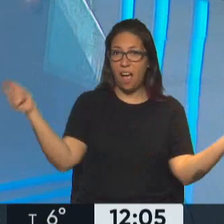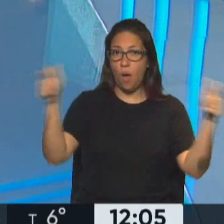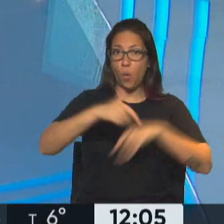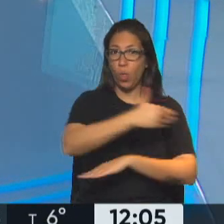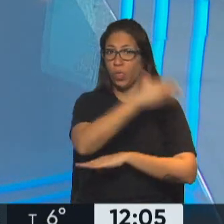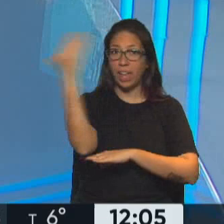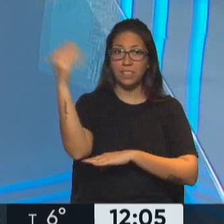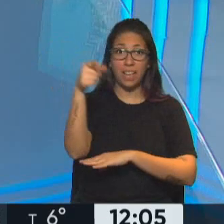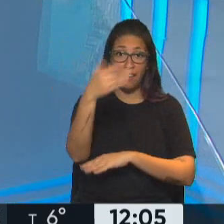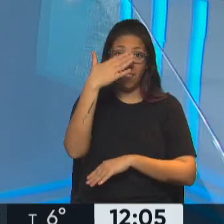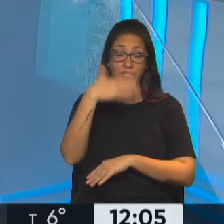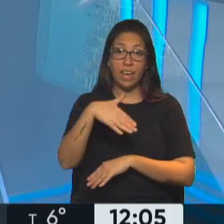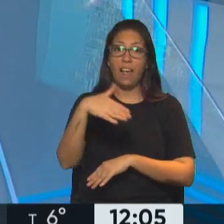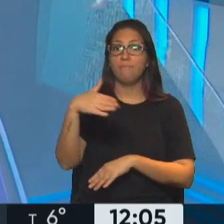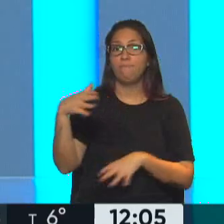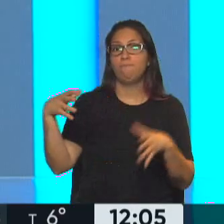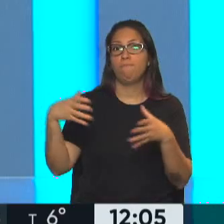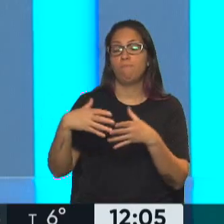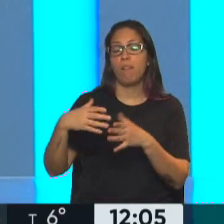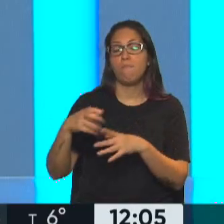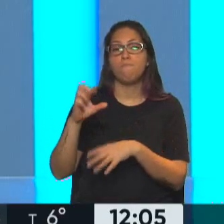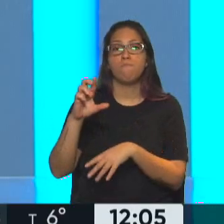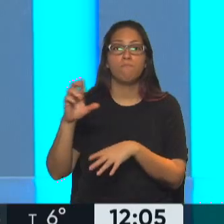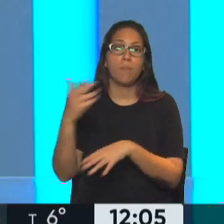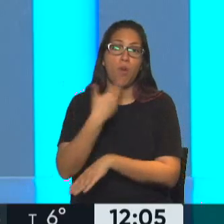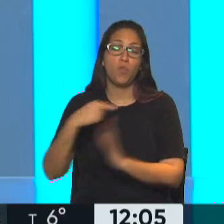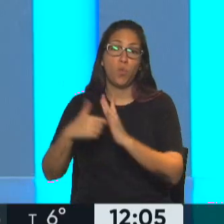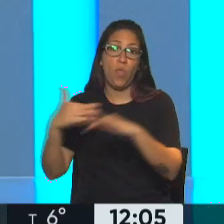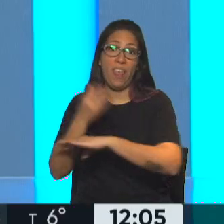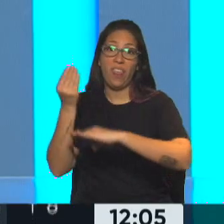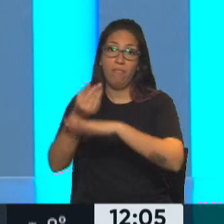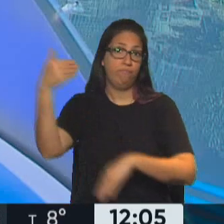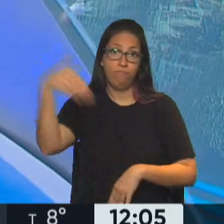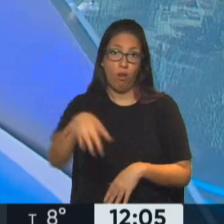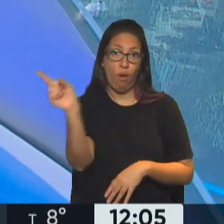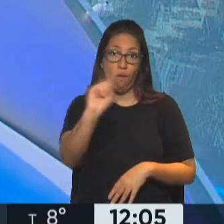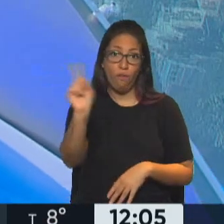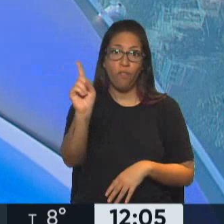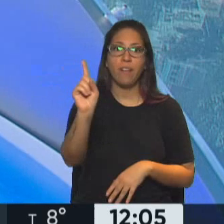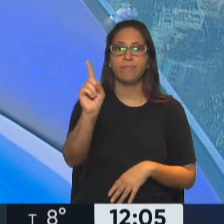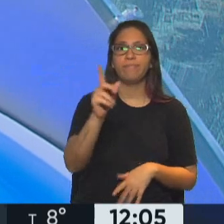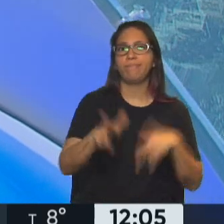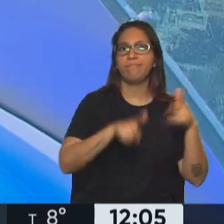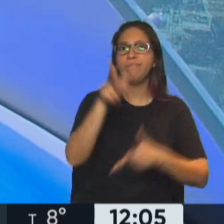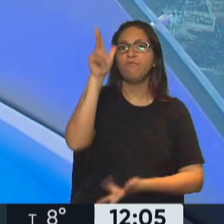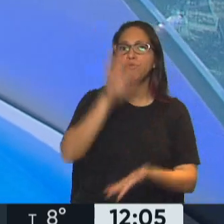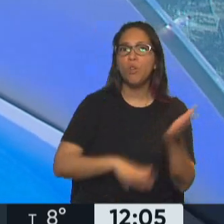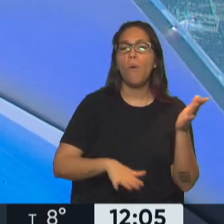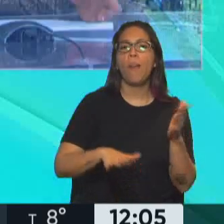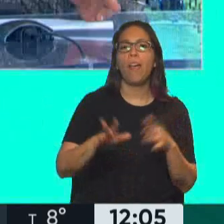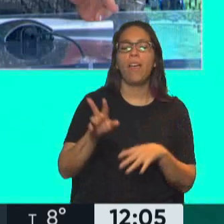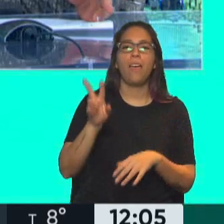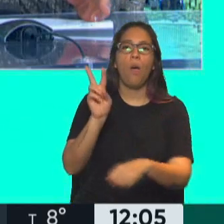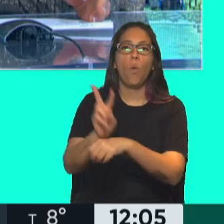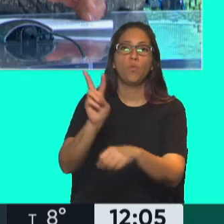audiencia a la que faltó el gobierno porteño después de decidir también Gallardo esto de levantar la custodia